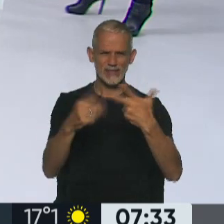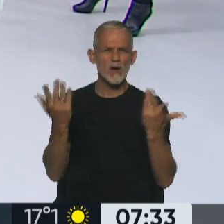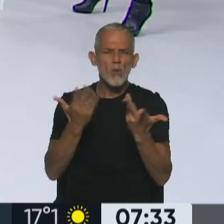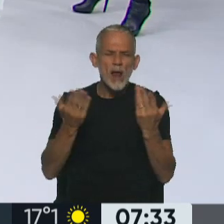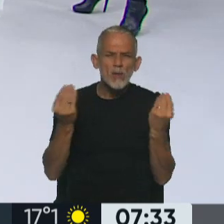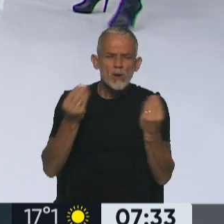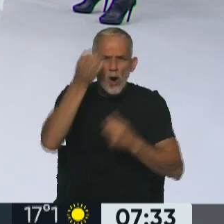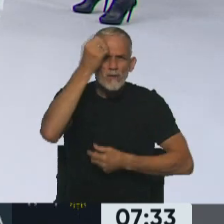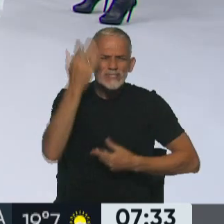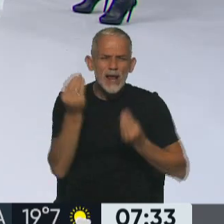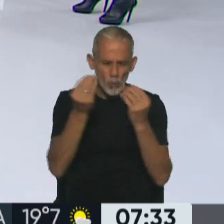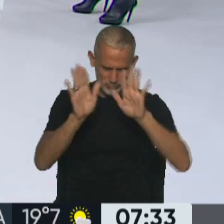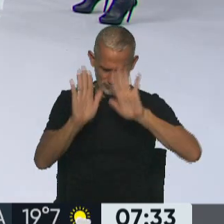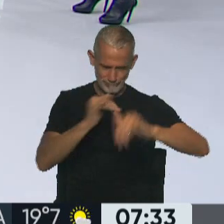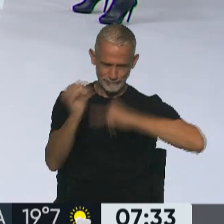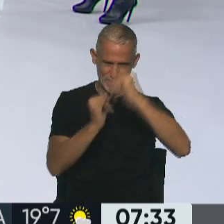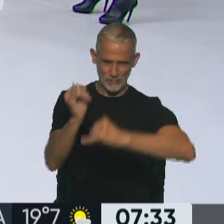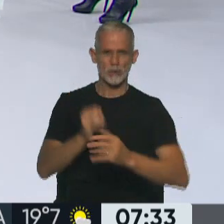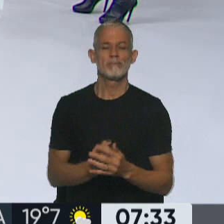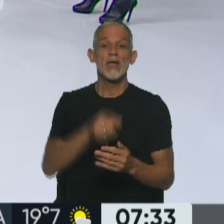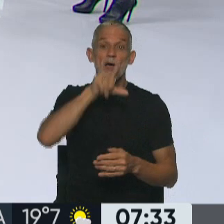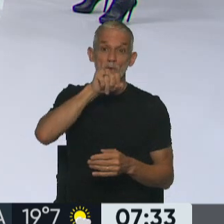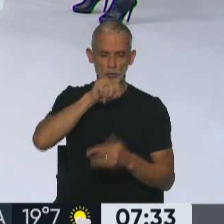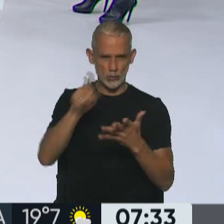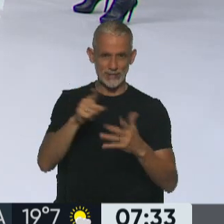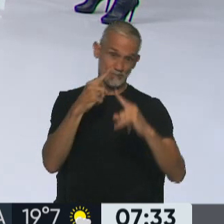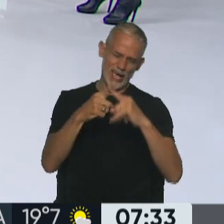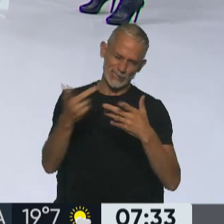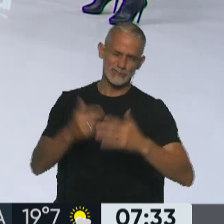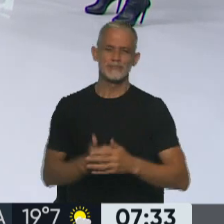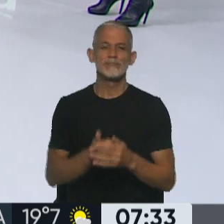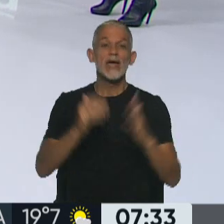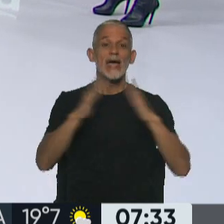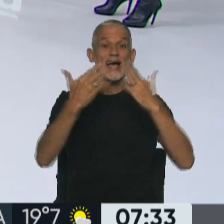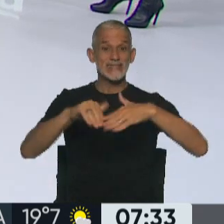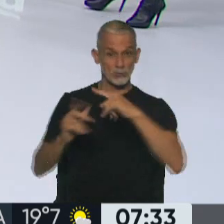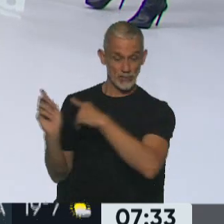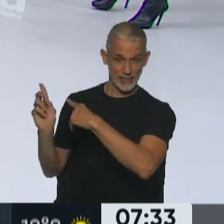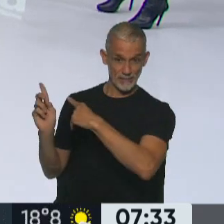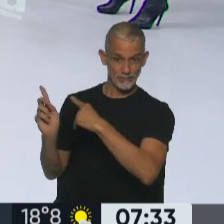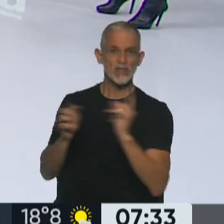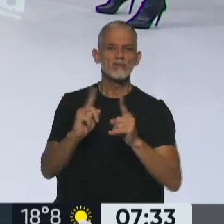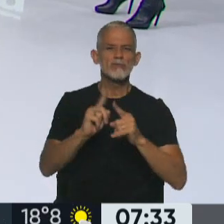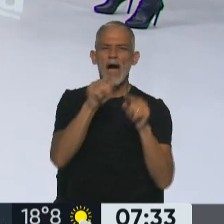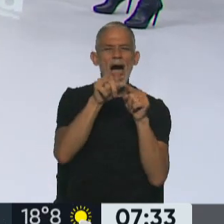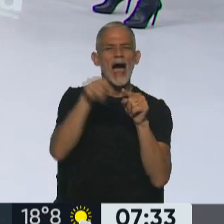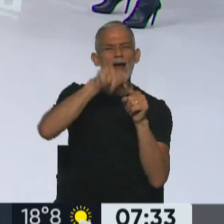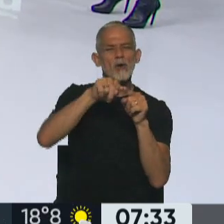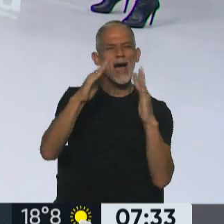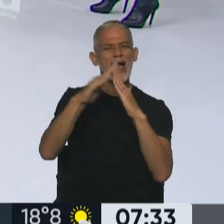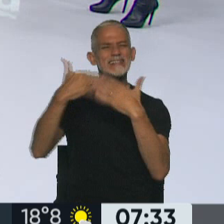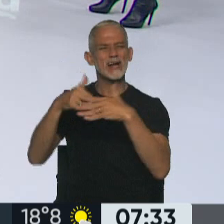cuenta? ¿Cuál es la cuenta? paso. Estamos en Twitter, X, Casa Rosada, sigue siendo arroba Casa Rosada.